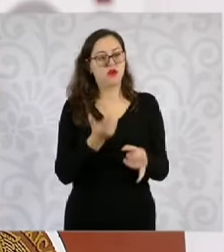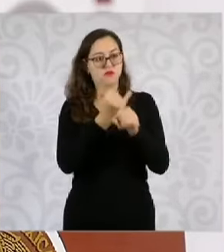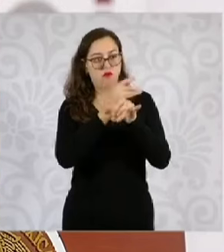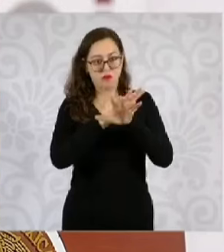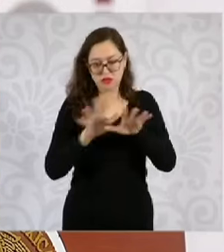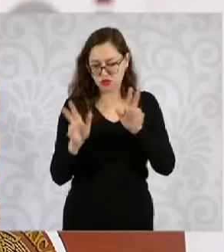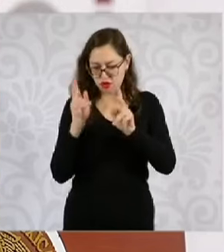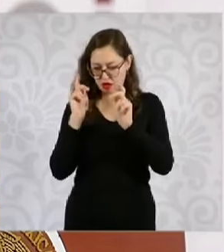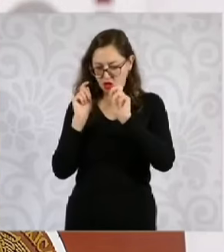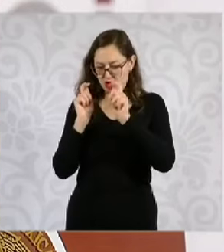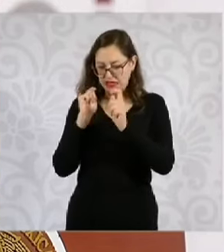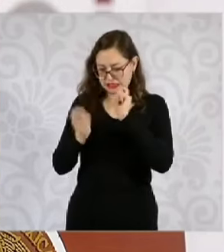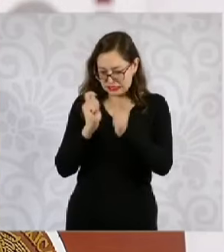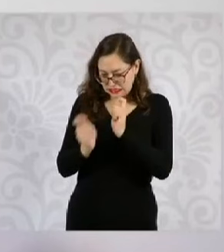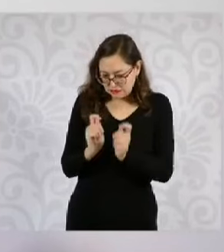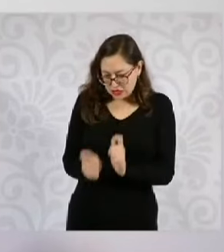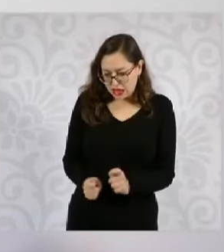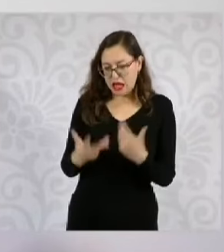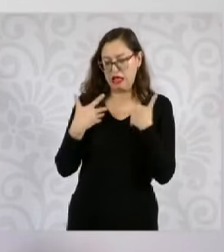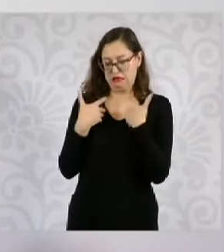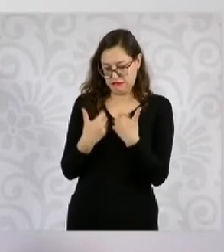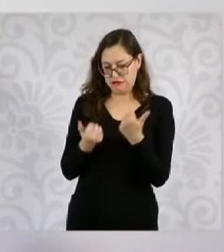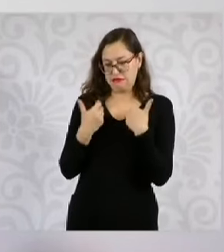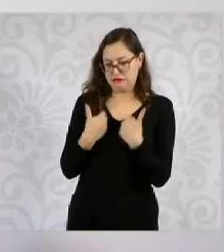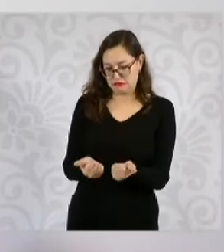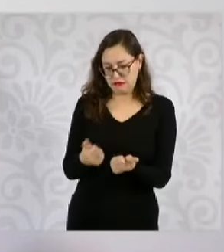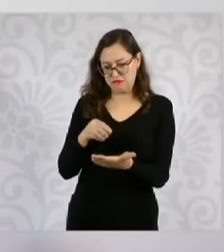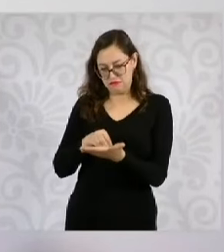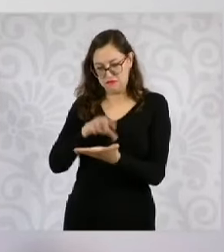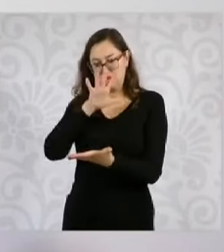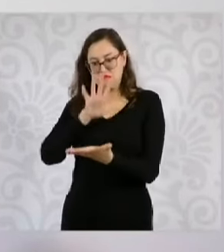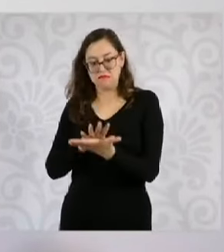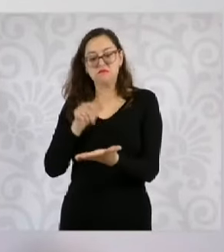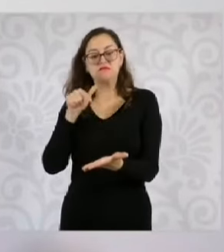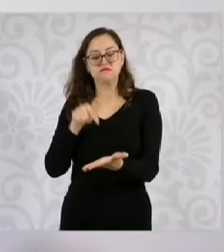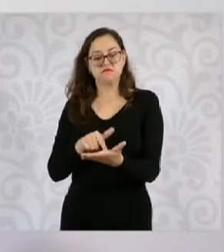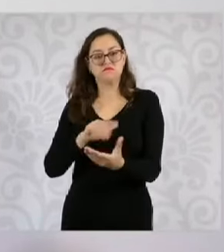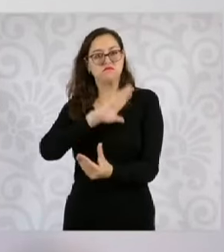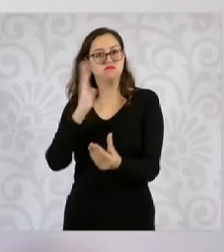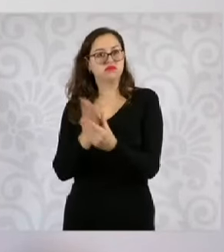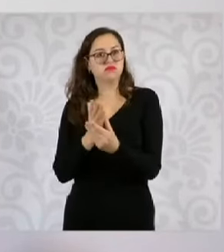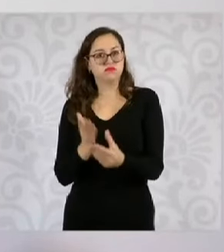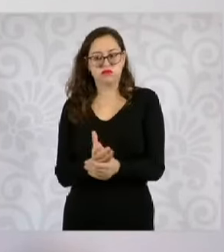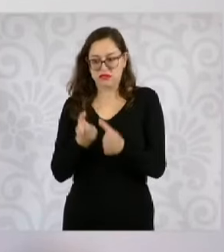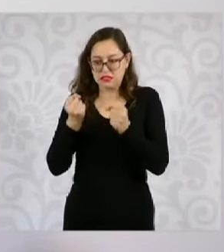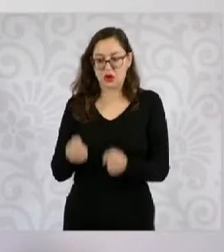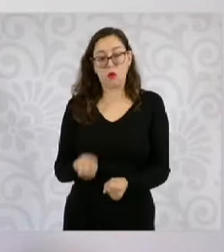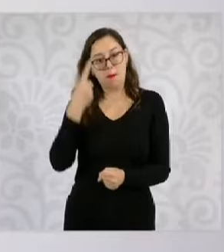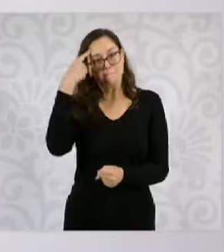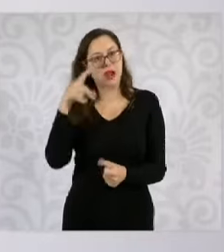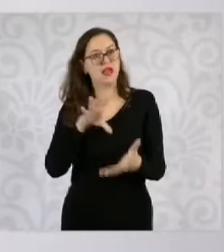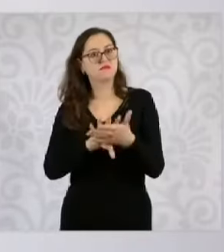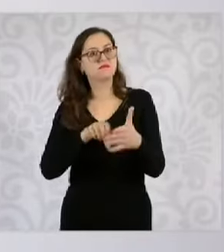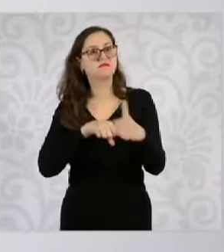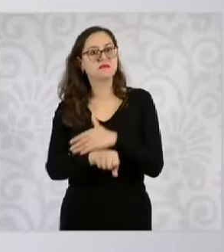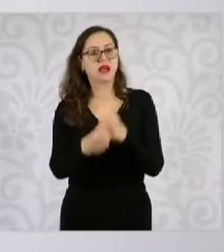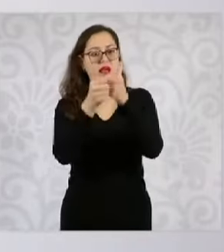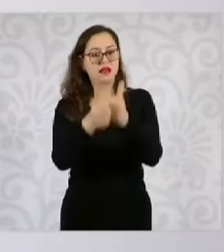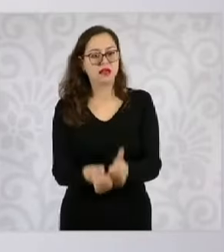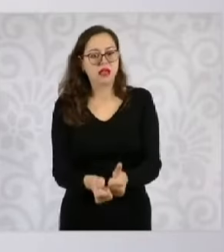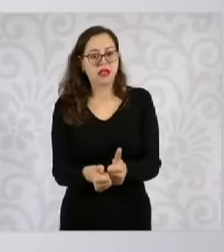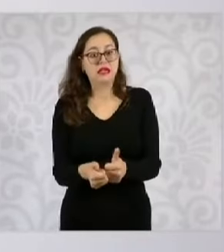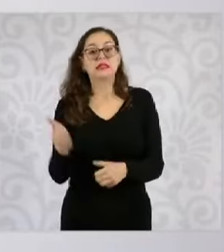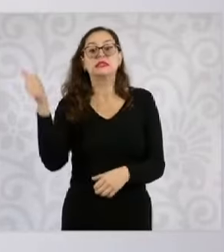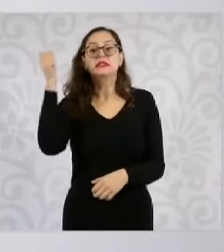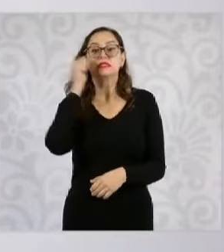distintas instituciones en elementos que garanticen la solidez de las carpetas de investigación, siempre, por supuesto, trabajando en